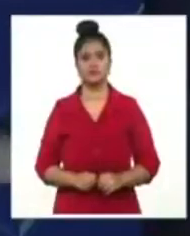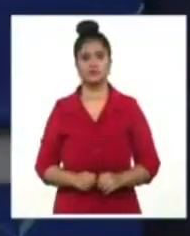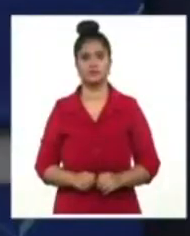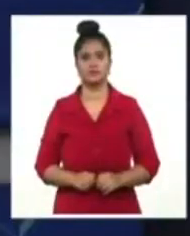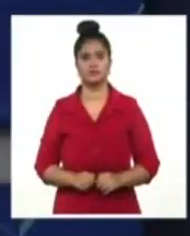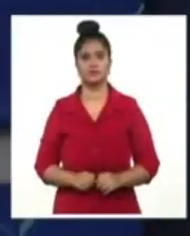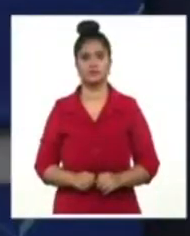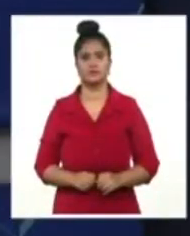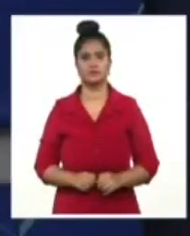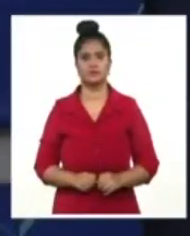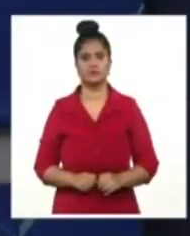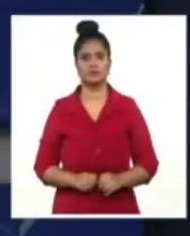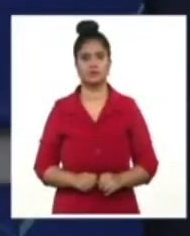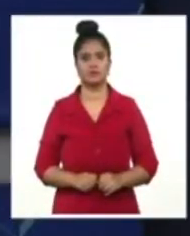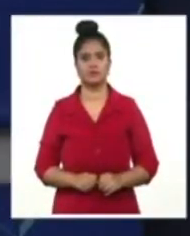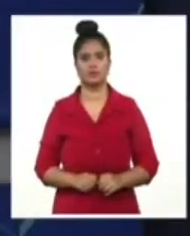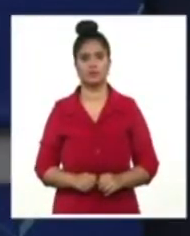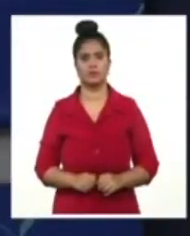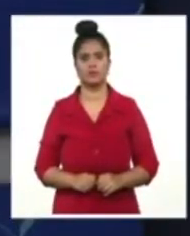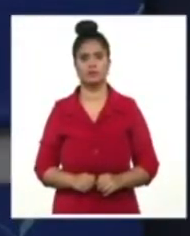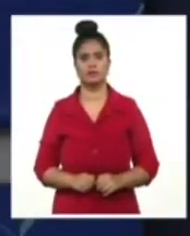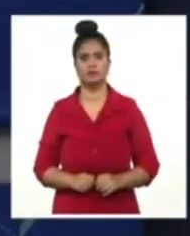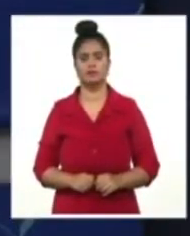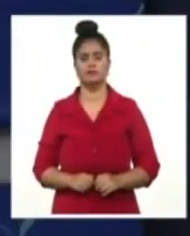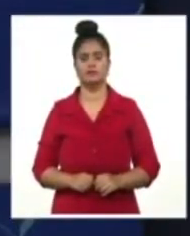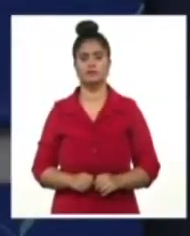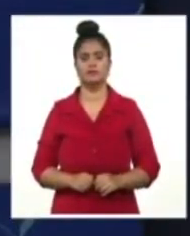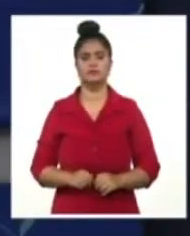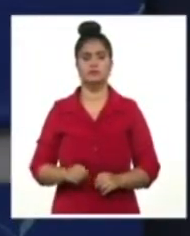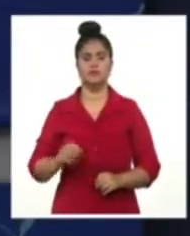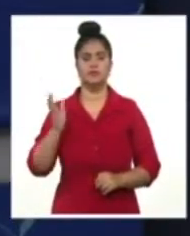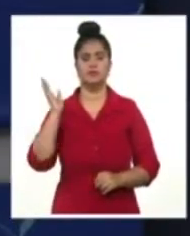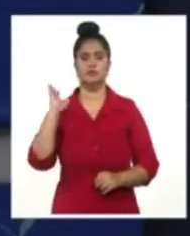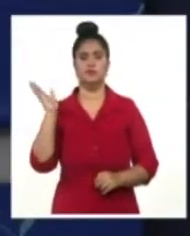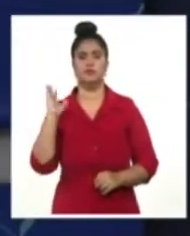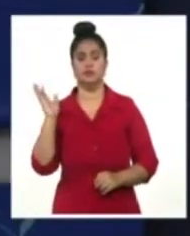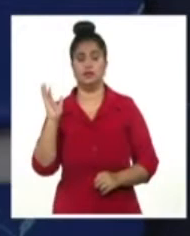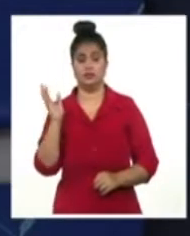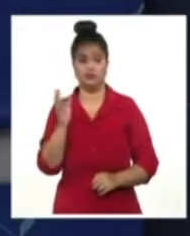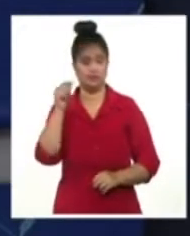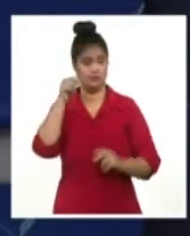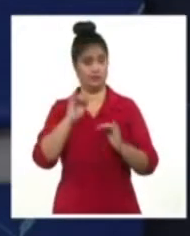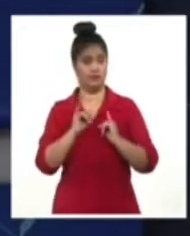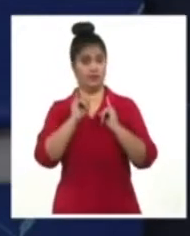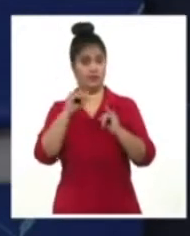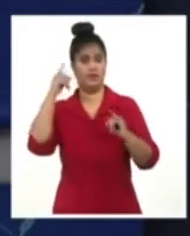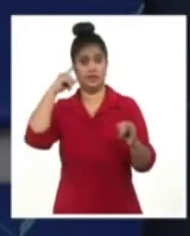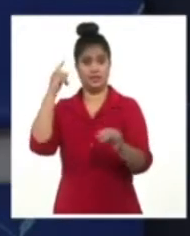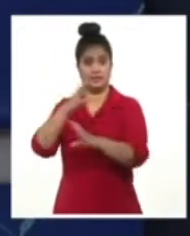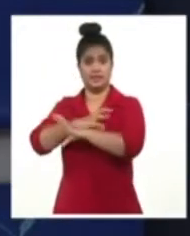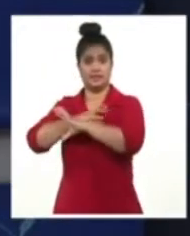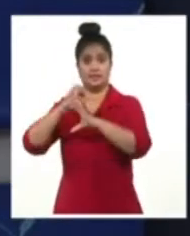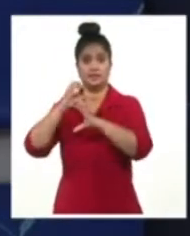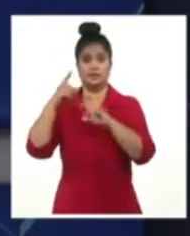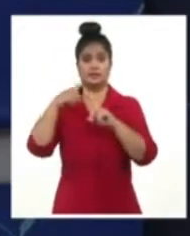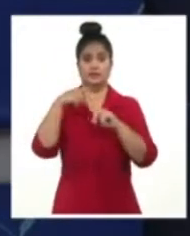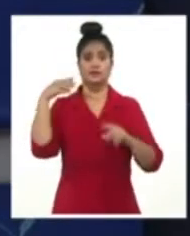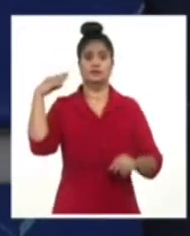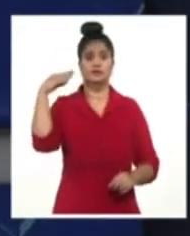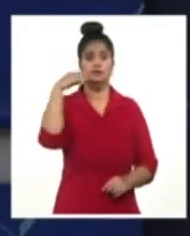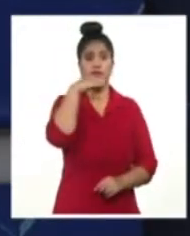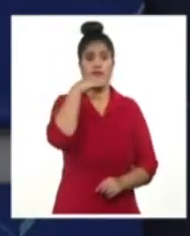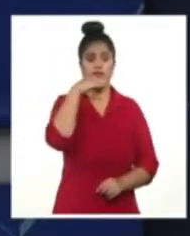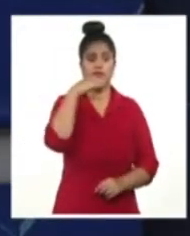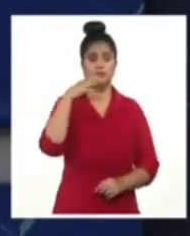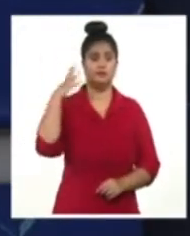En conferencia de prensa, el Ministerio de Ciencia, Tecnología y Medio Ambiente informó que Ciego de Ávila será sede de las